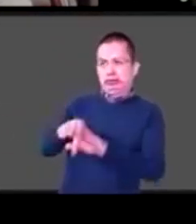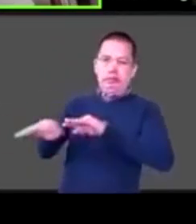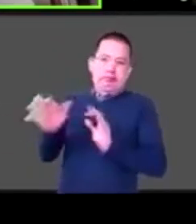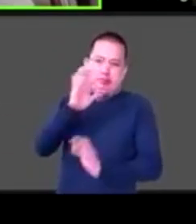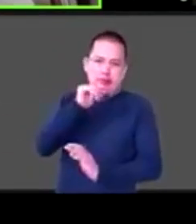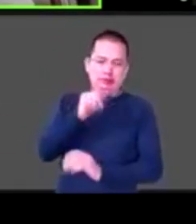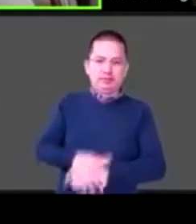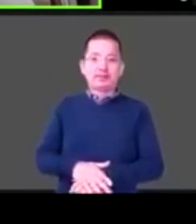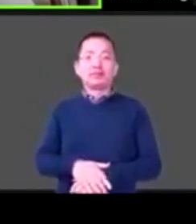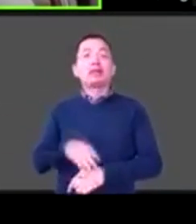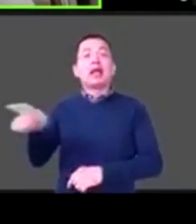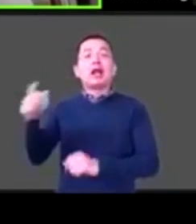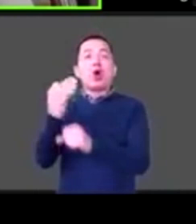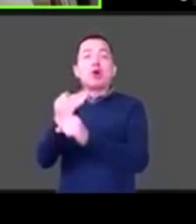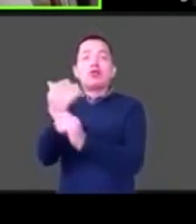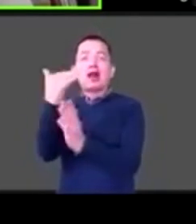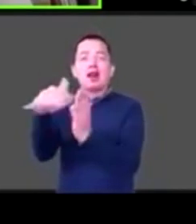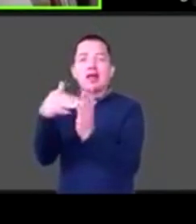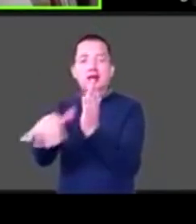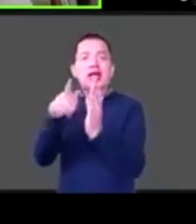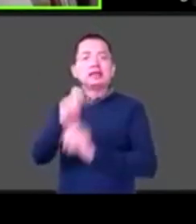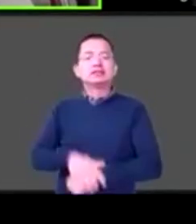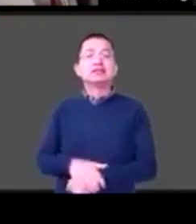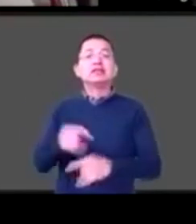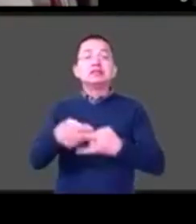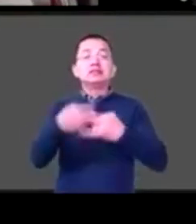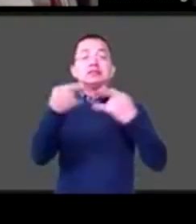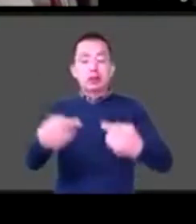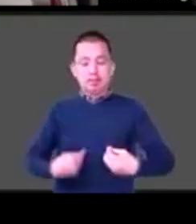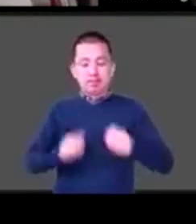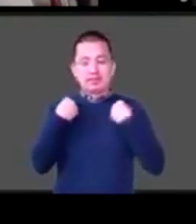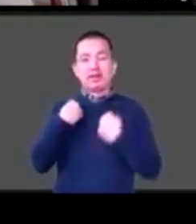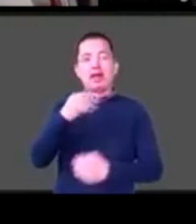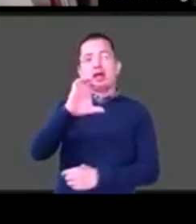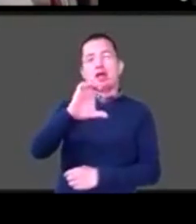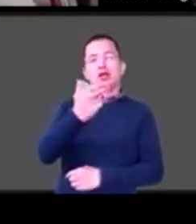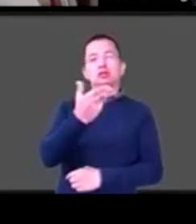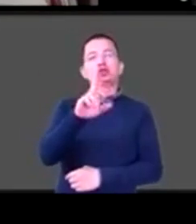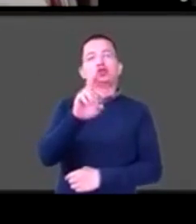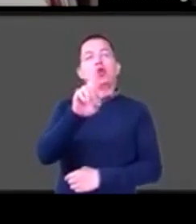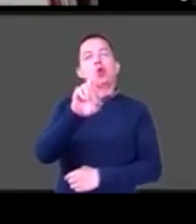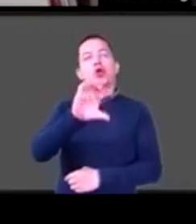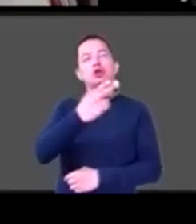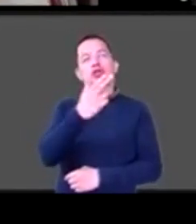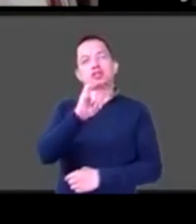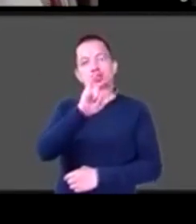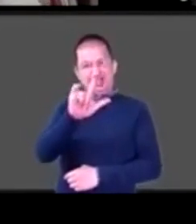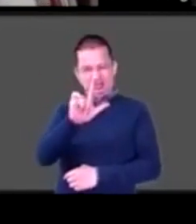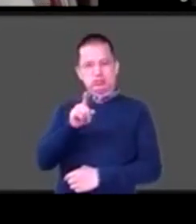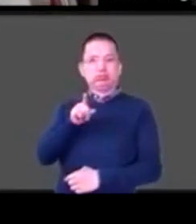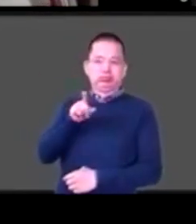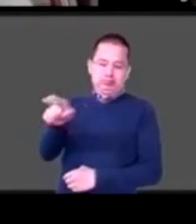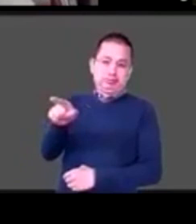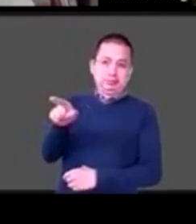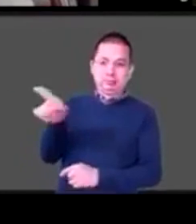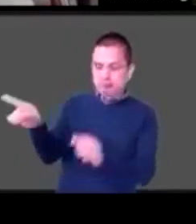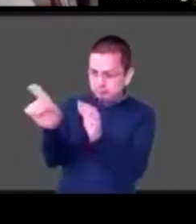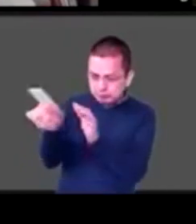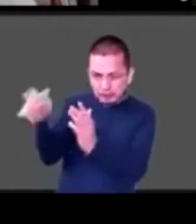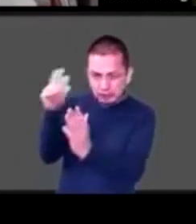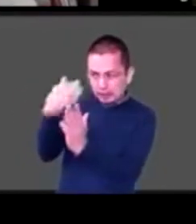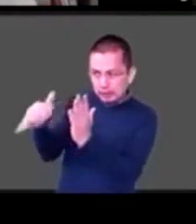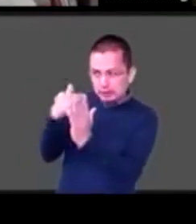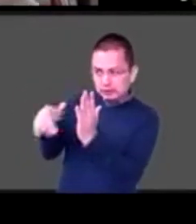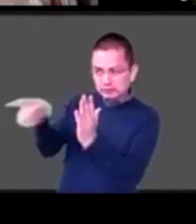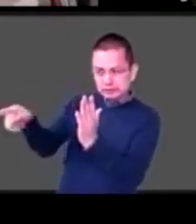yo también leyendo está leyendo este Walking with Destiny creo que se llama algo así y vaya es un libro de